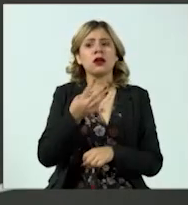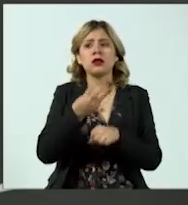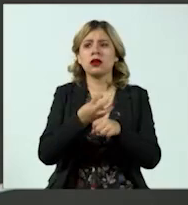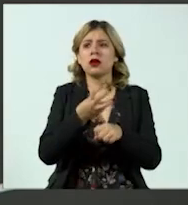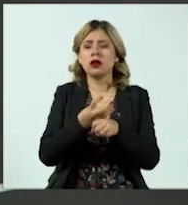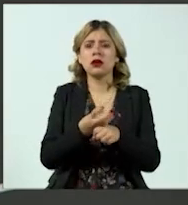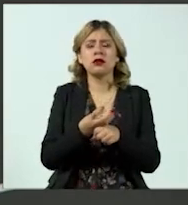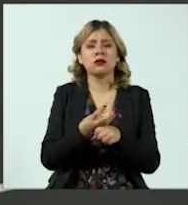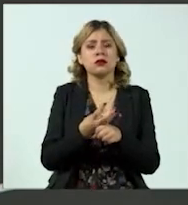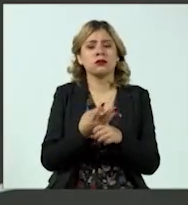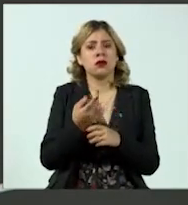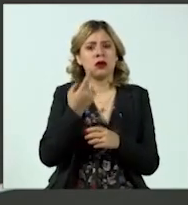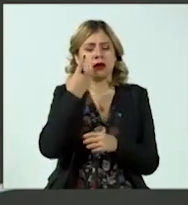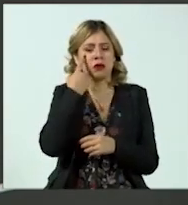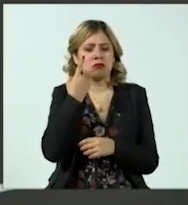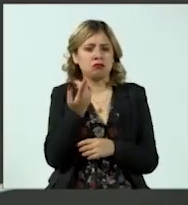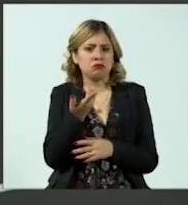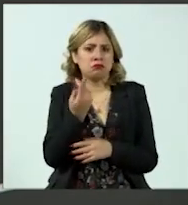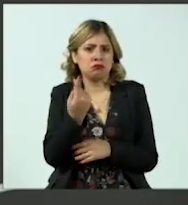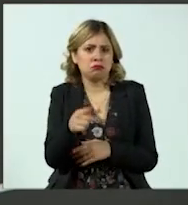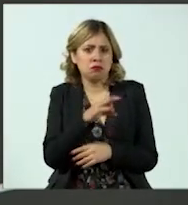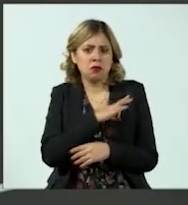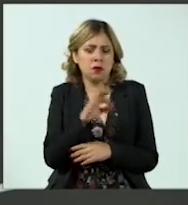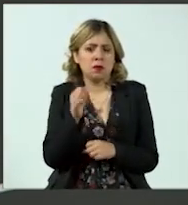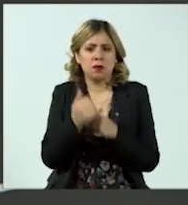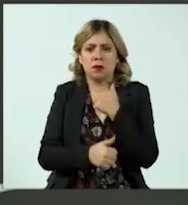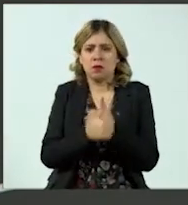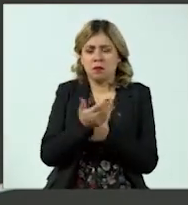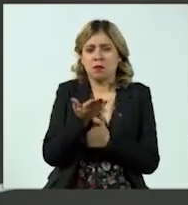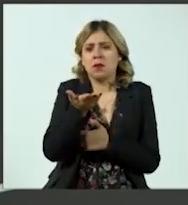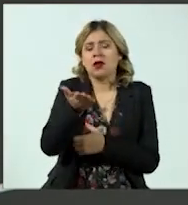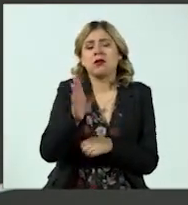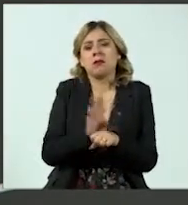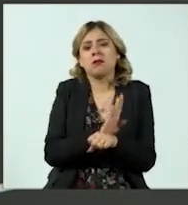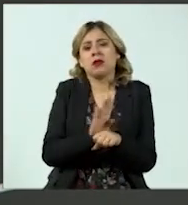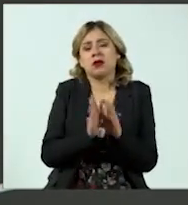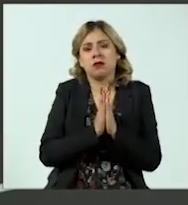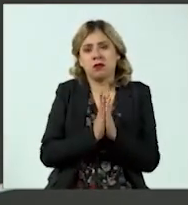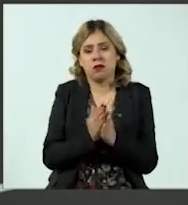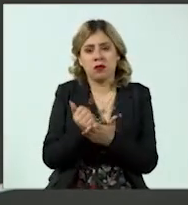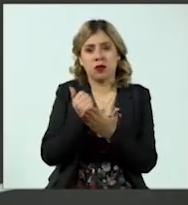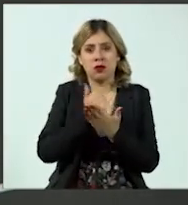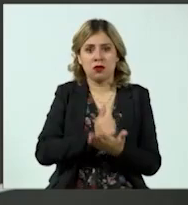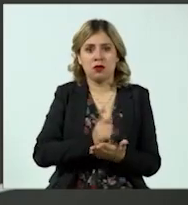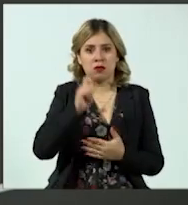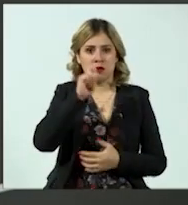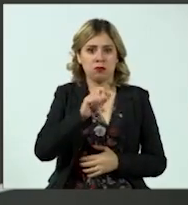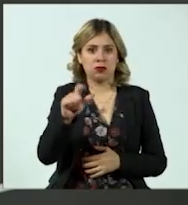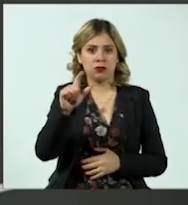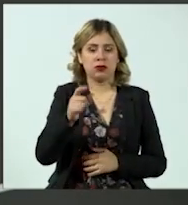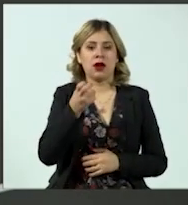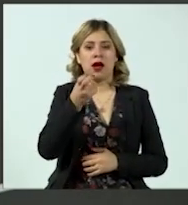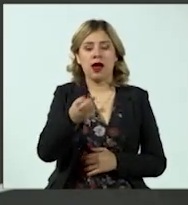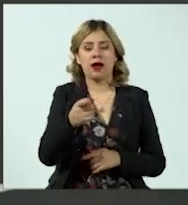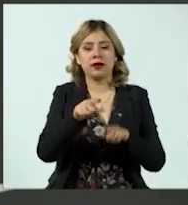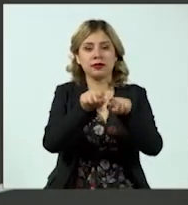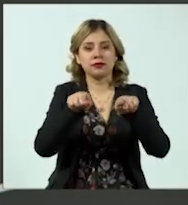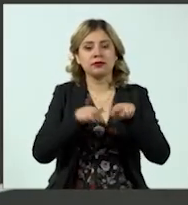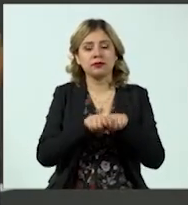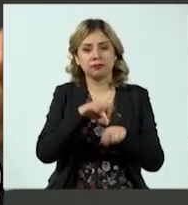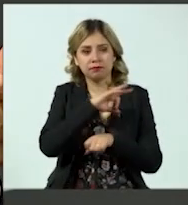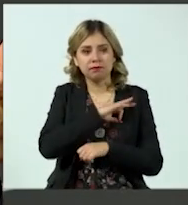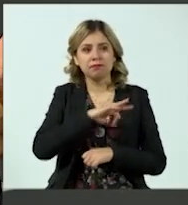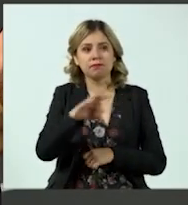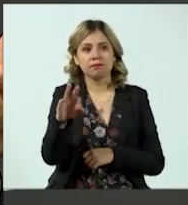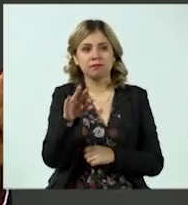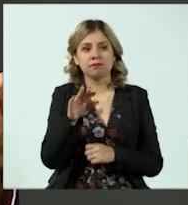en la UNIVA. Puede optar por la convocatoria de becas profesiones y de esta manera puede ser que